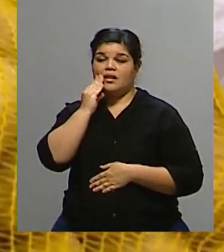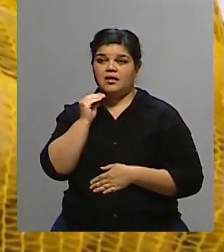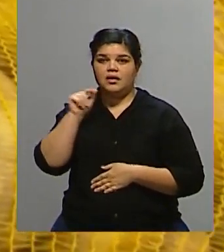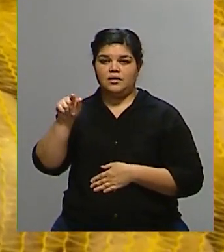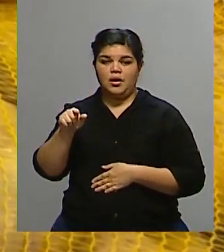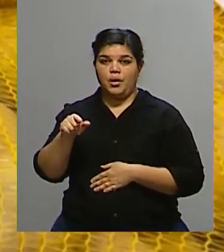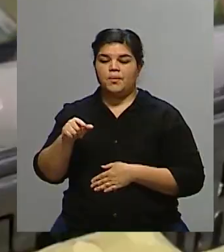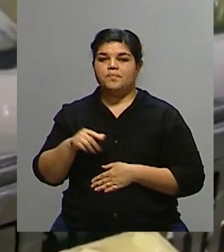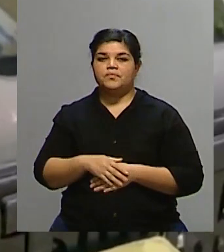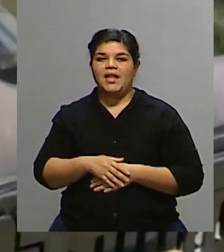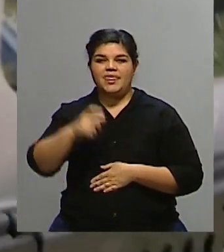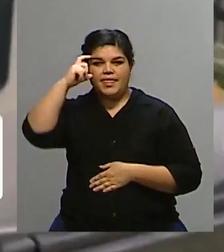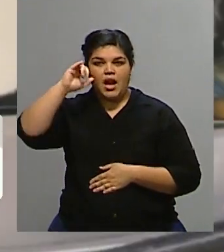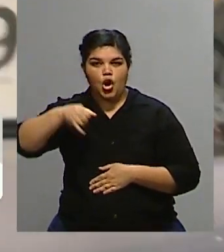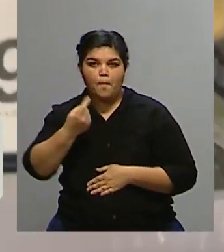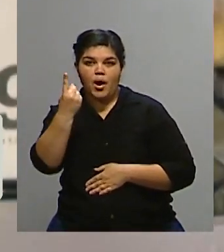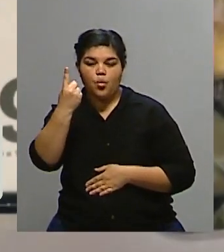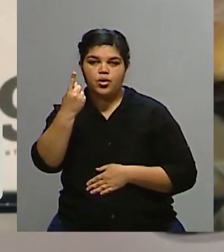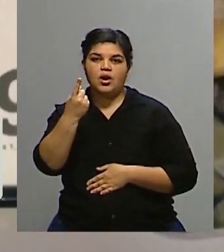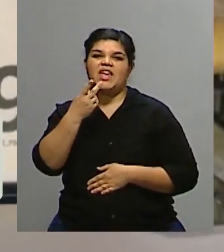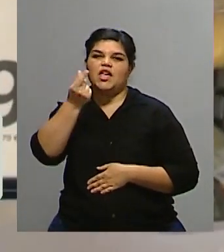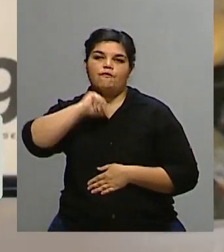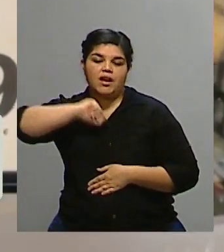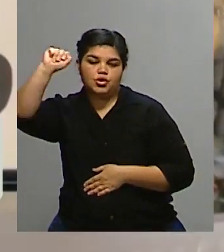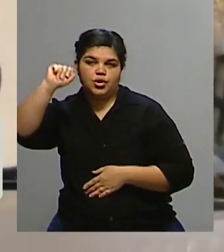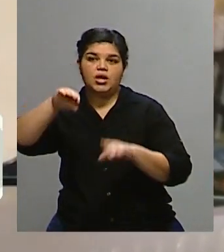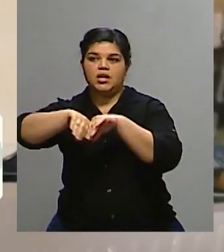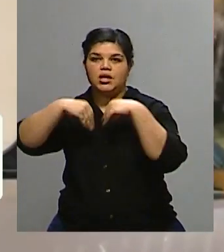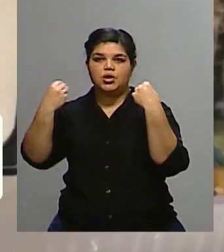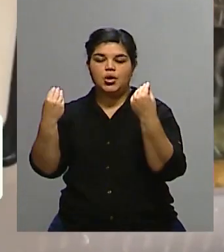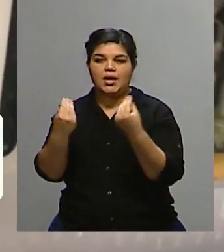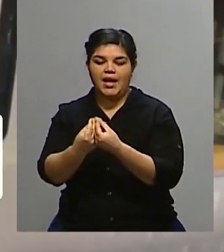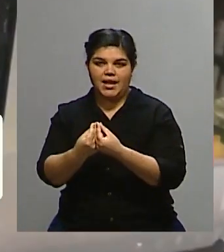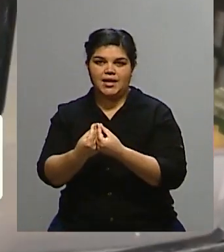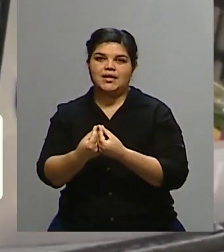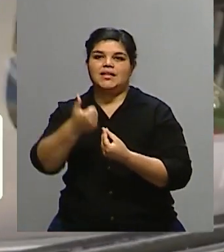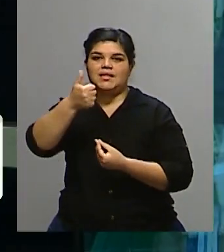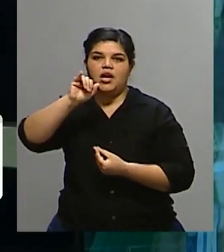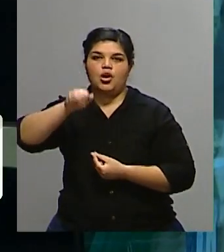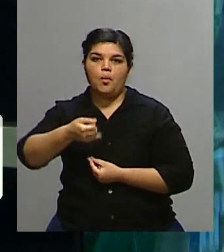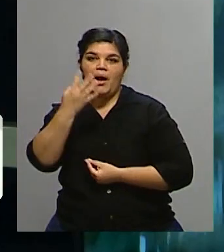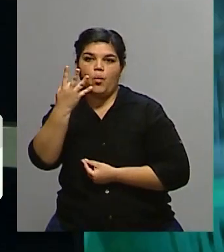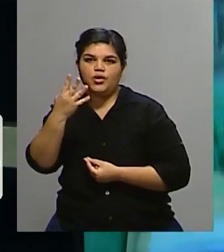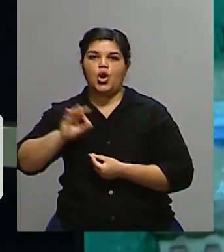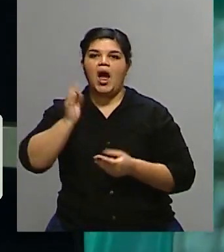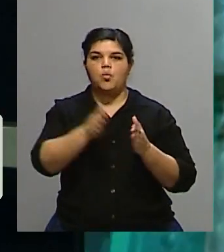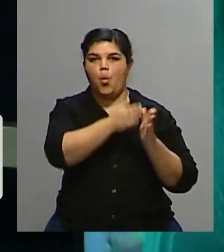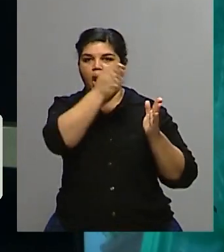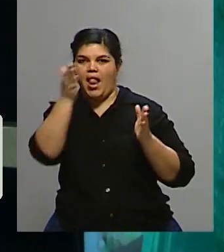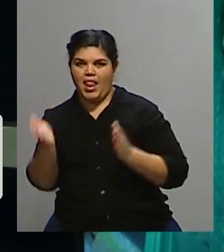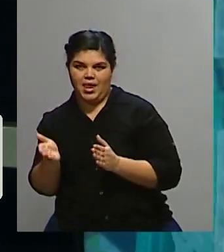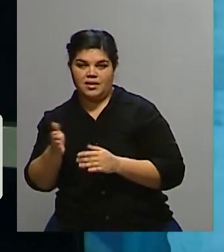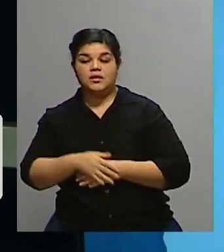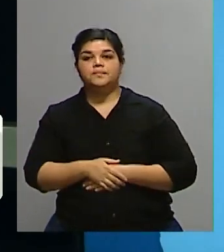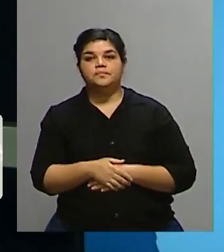era del 10,1% en la comparación interanual y del 6,4% en el acumulado del año. Bueno, con este panorama